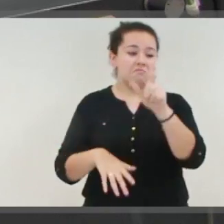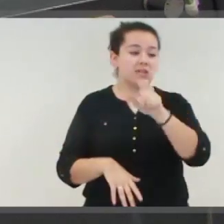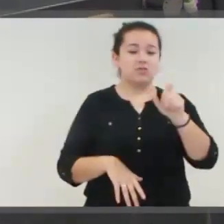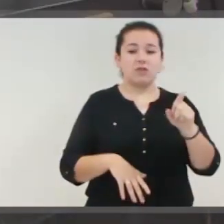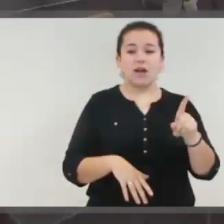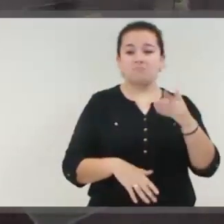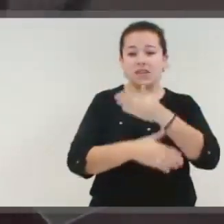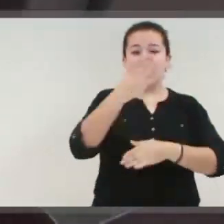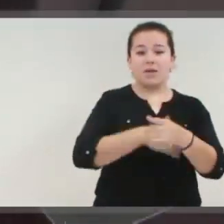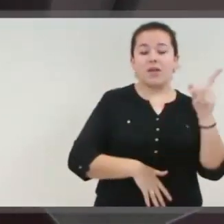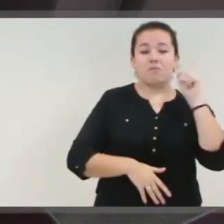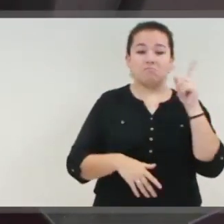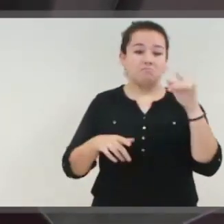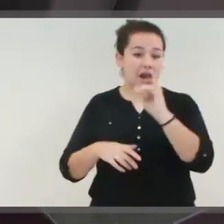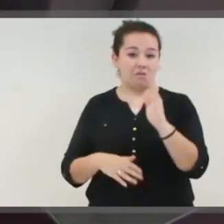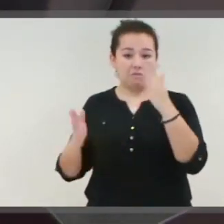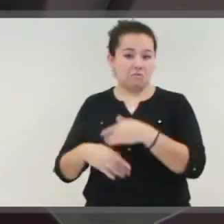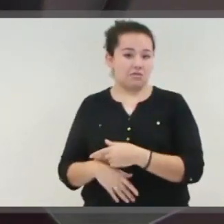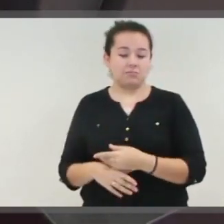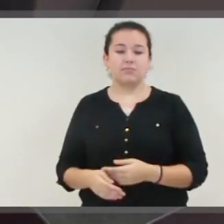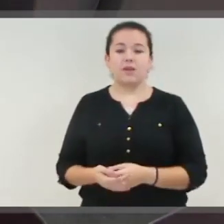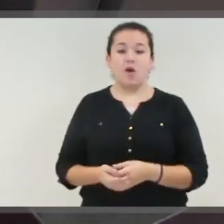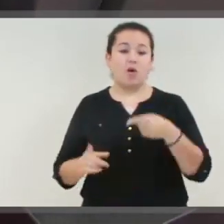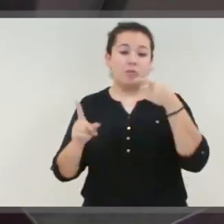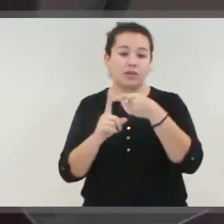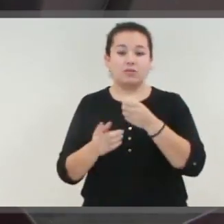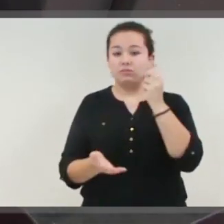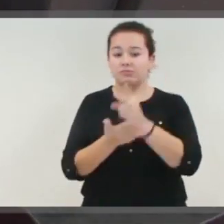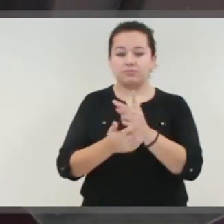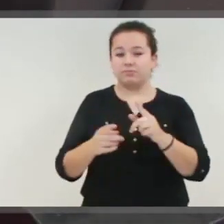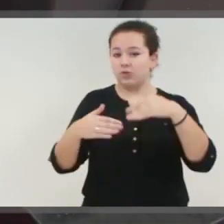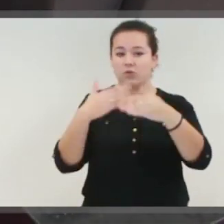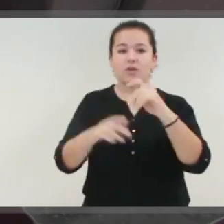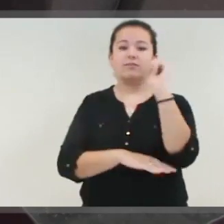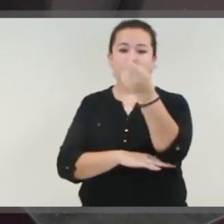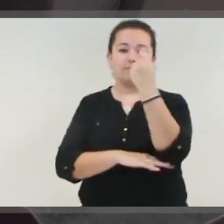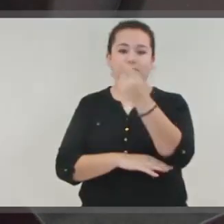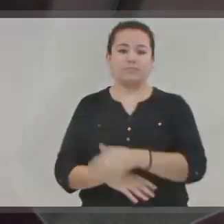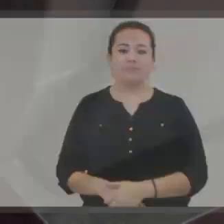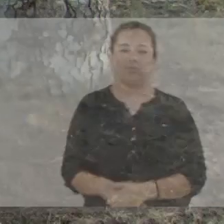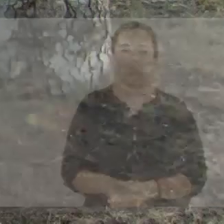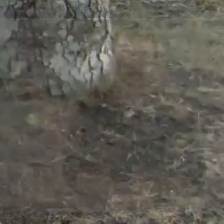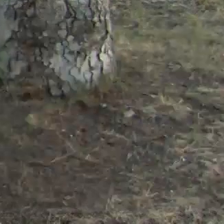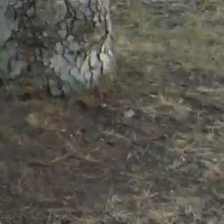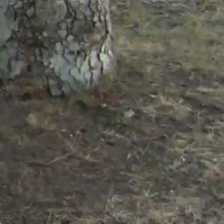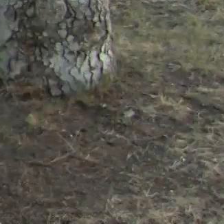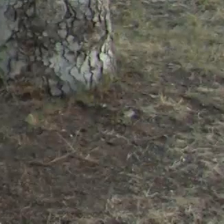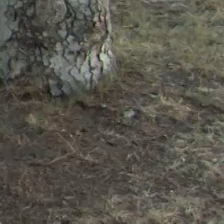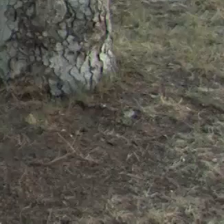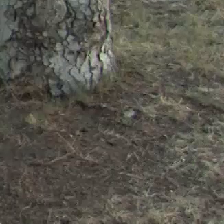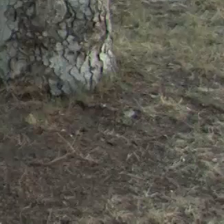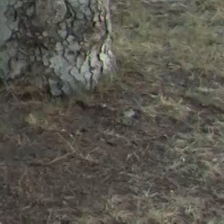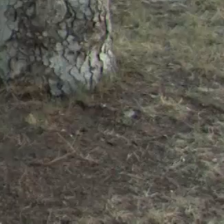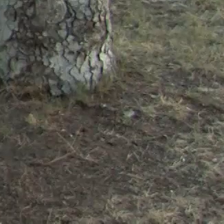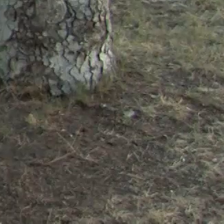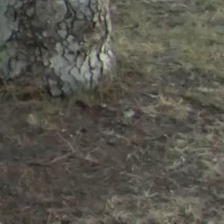través de una enseñanza bilingüe, un objetivo que se ha convertido en un reto a superar cada día. Pienso que es muy positivo porque,